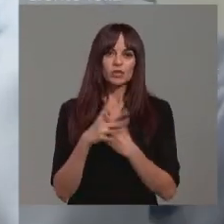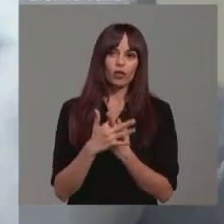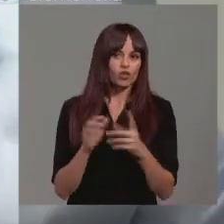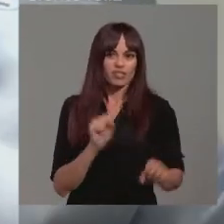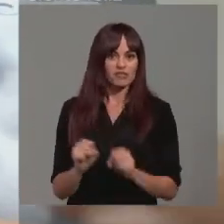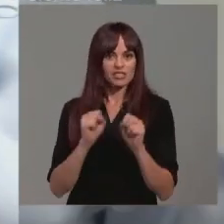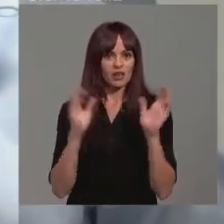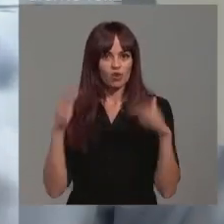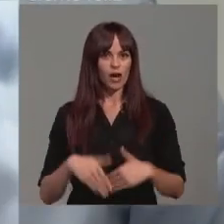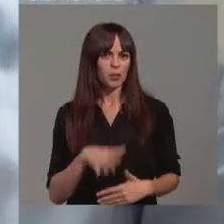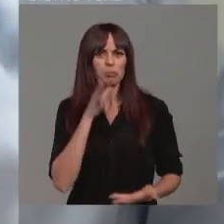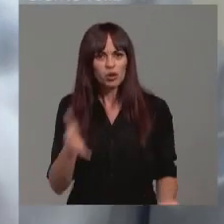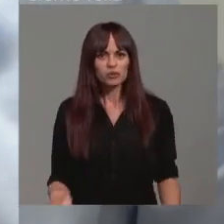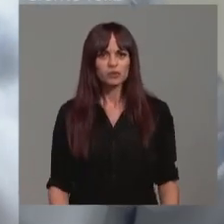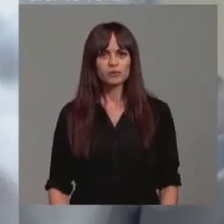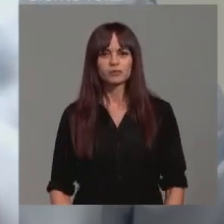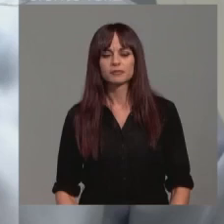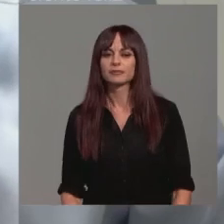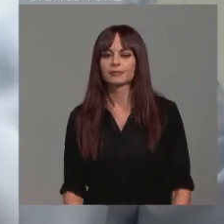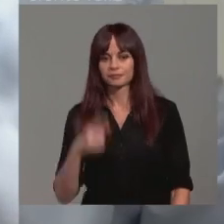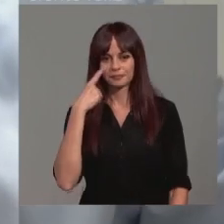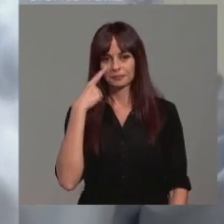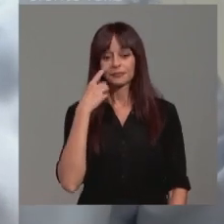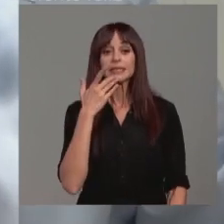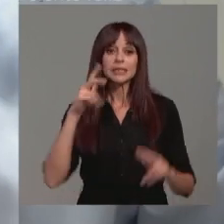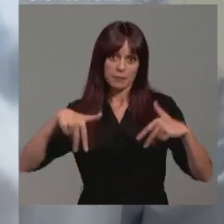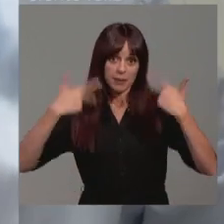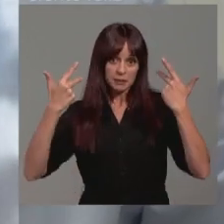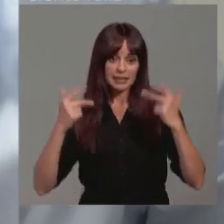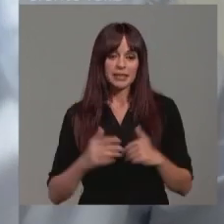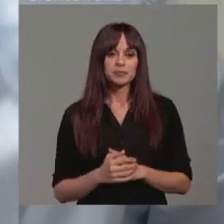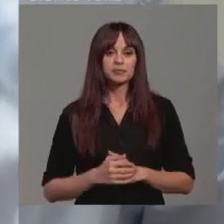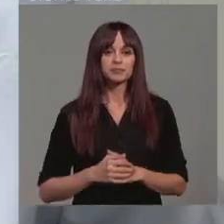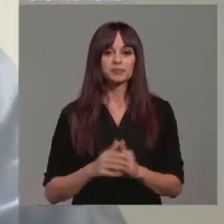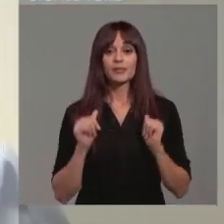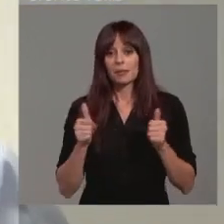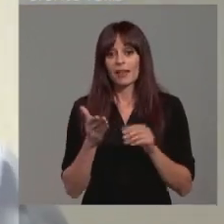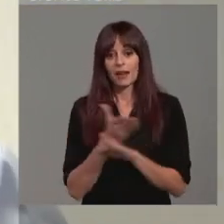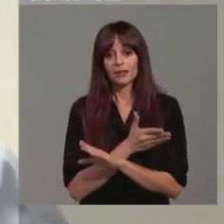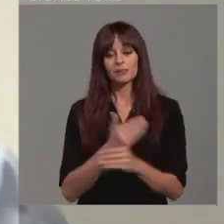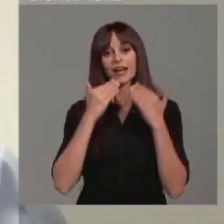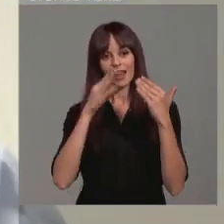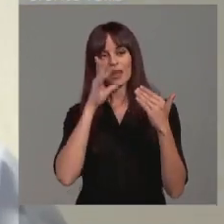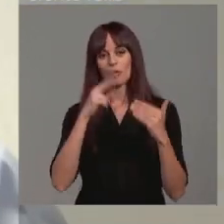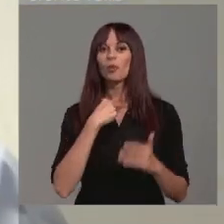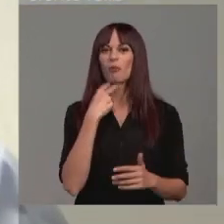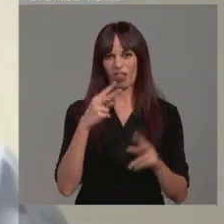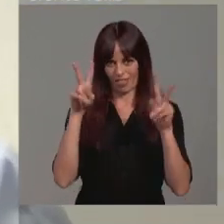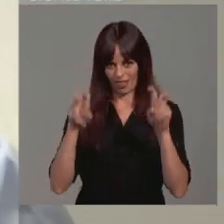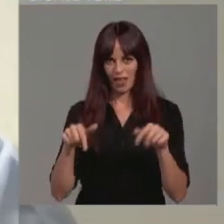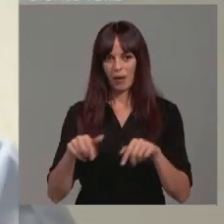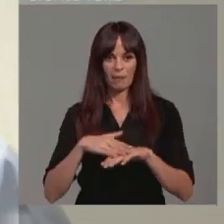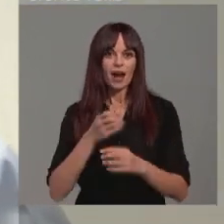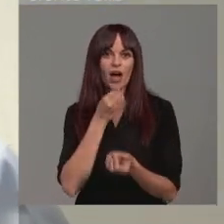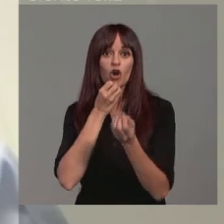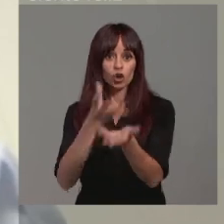indefensión? Vamos a ver, pues si me permiten, antes de nada, pues darle las gracias por darnos voz en este asunto para